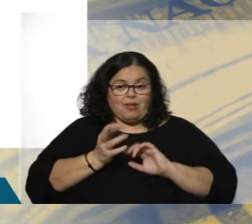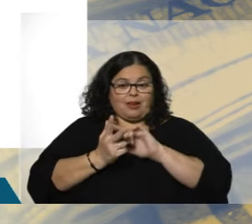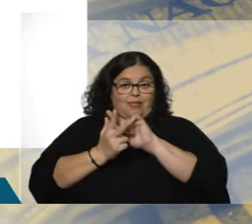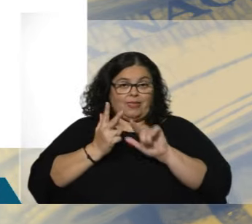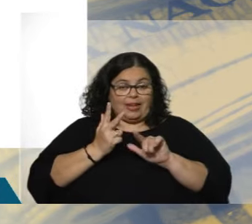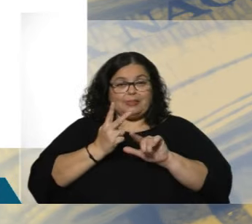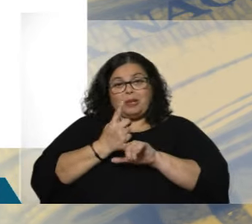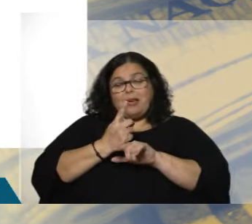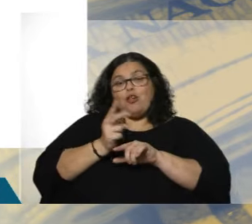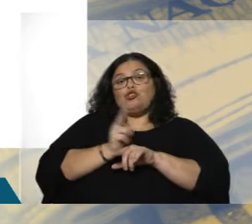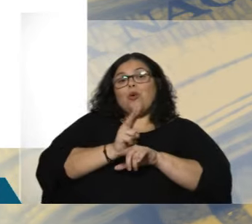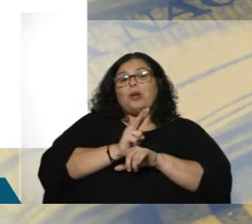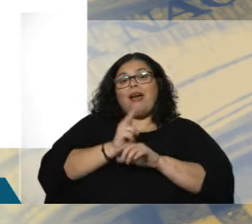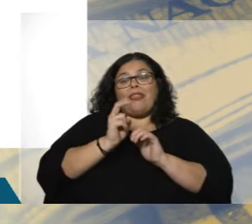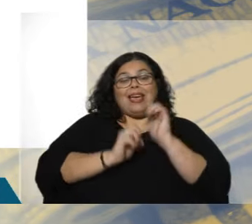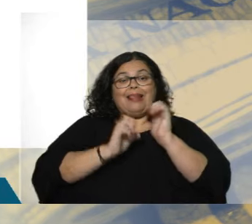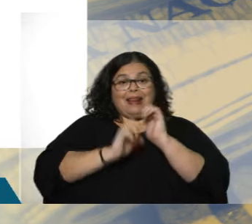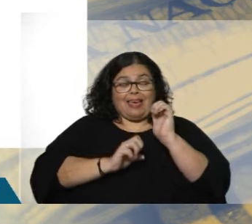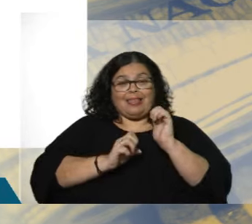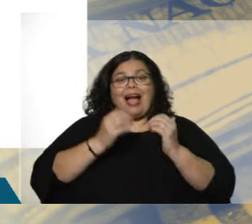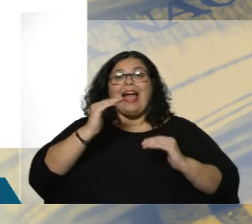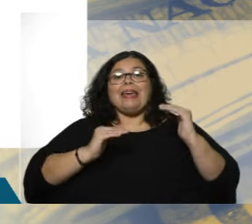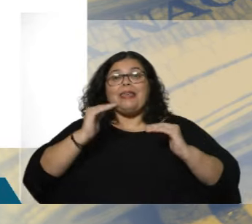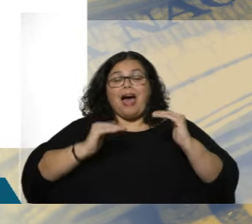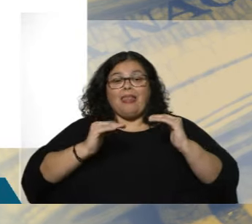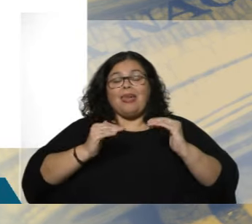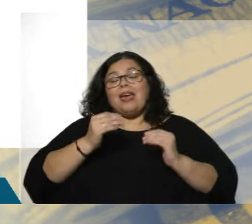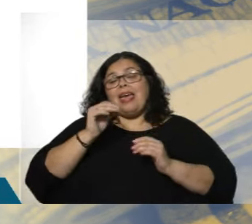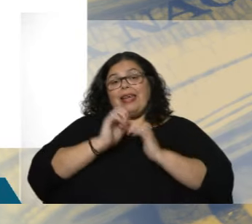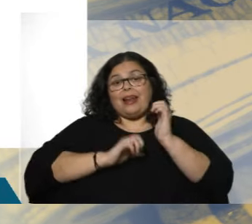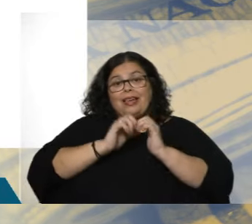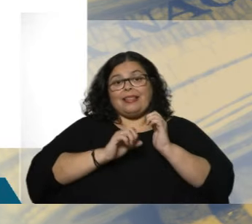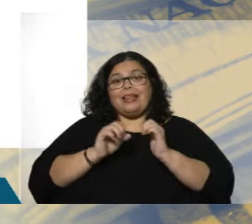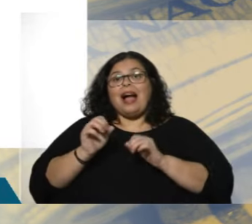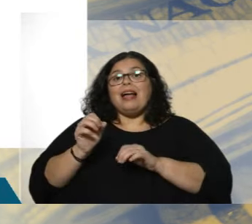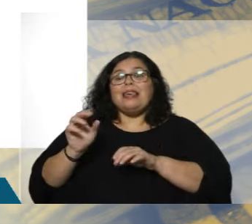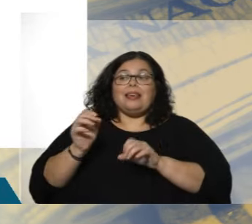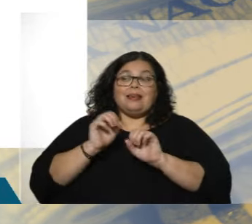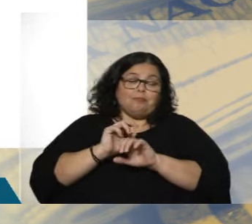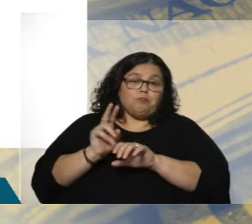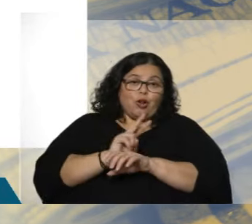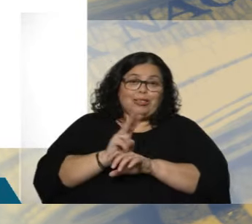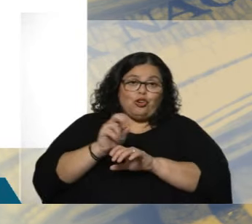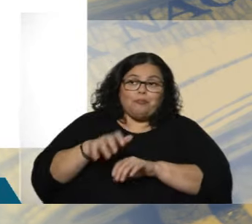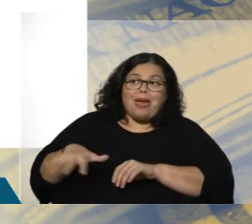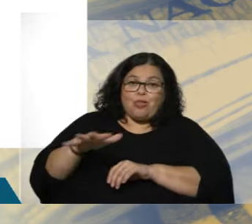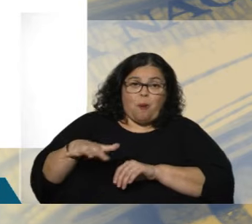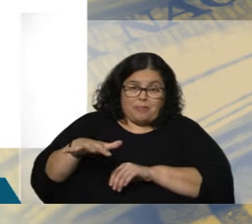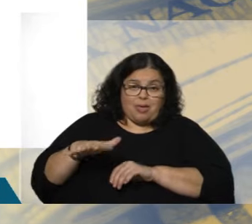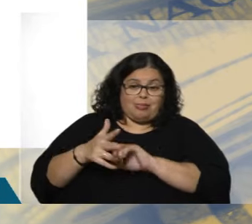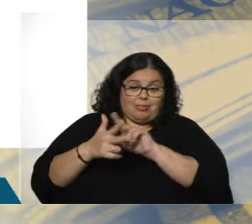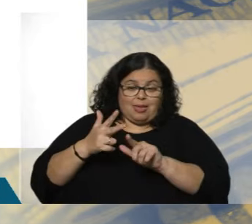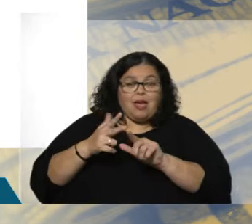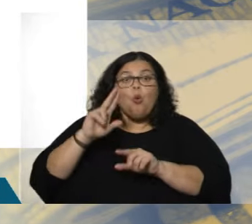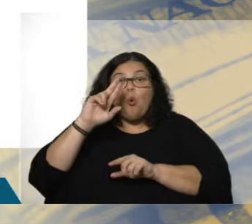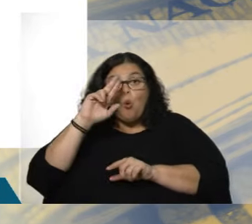seguridad energética, equidad energética y la sustentabilidad medioambiental. Y en base a estos parámetros, Uruguay está en